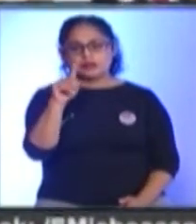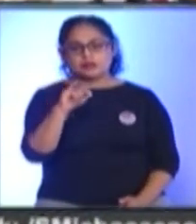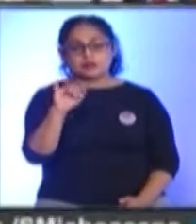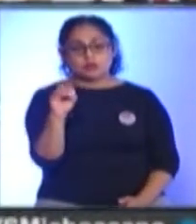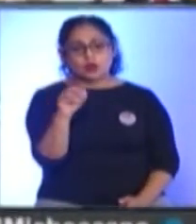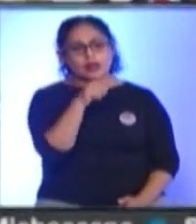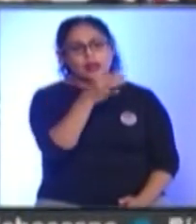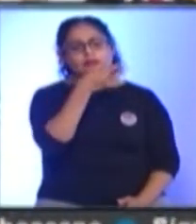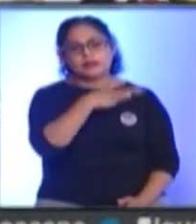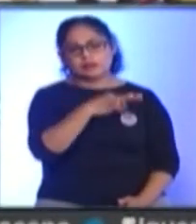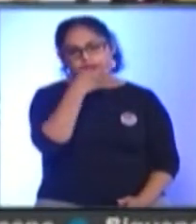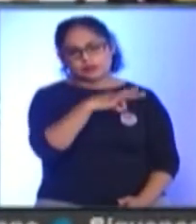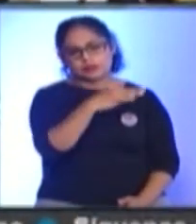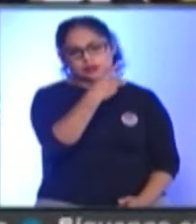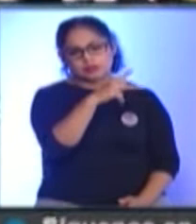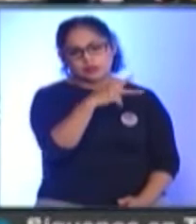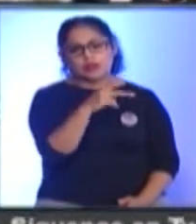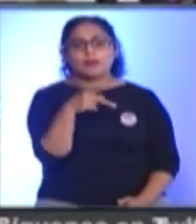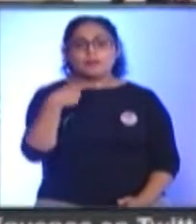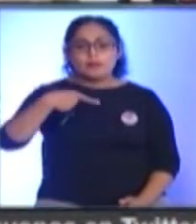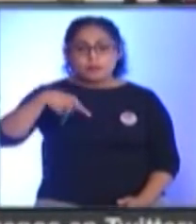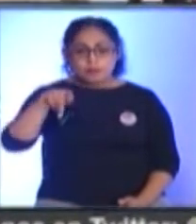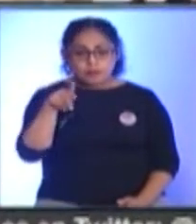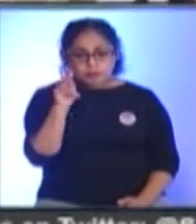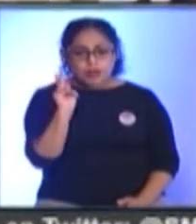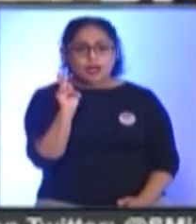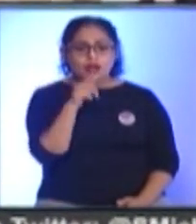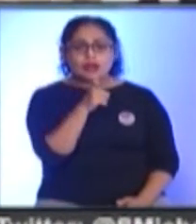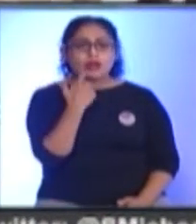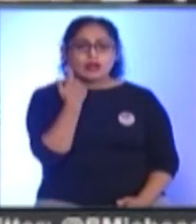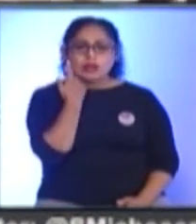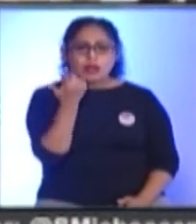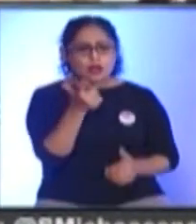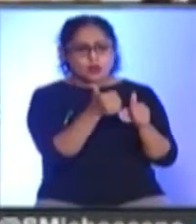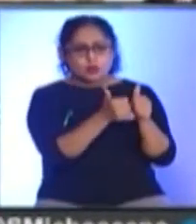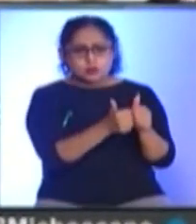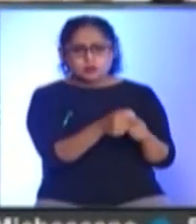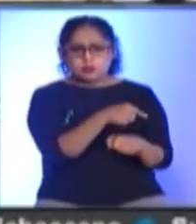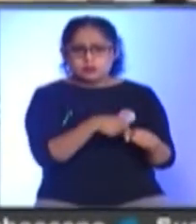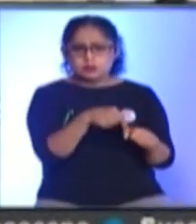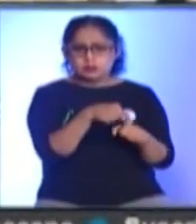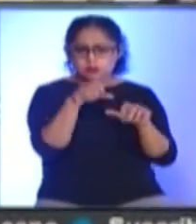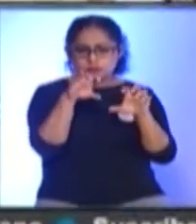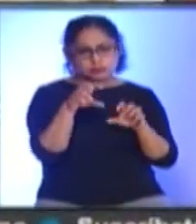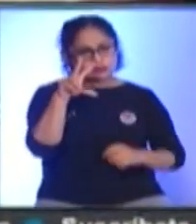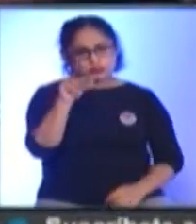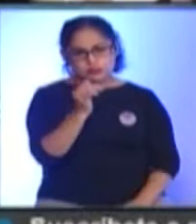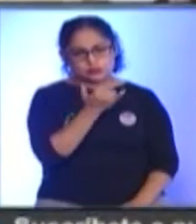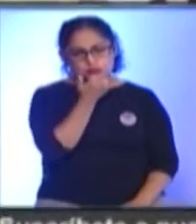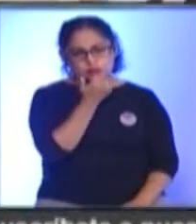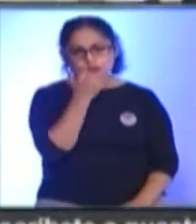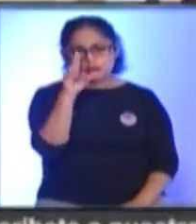celebración Pero No quieren Que se Permanezca En la isla Por más de las 11 de la noche Obviamente